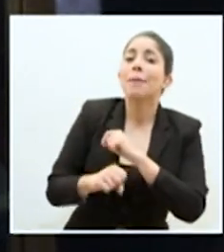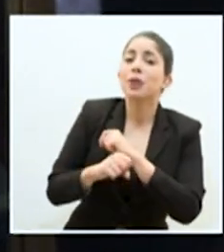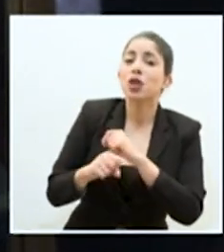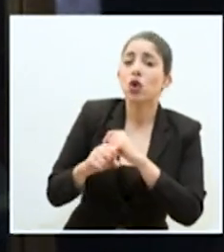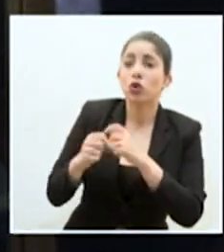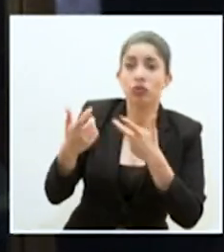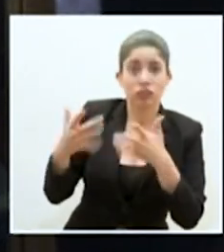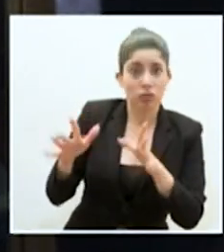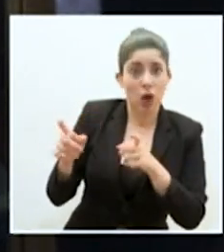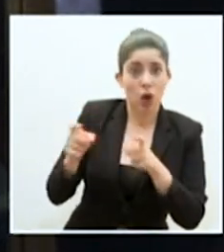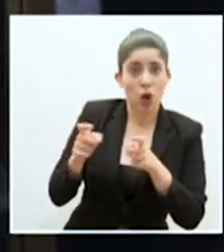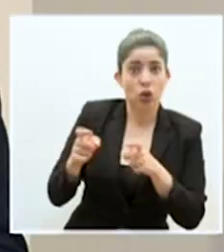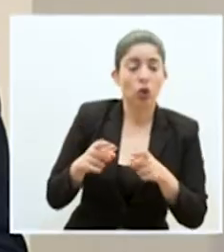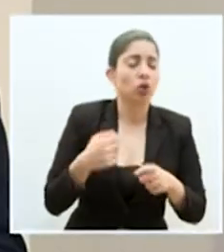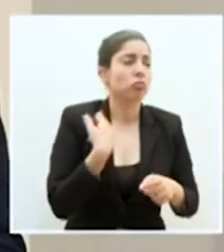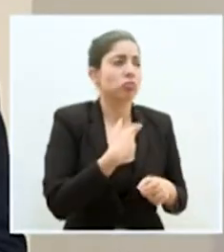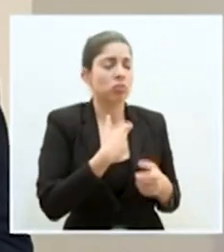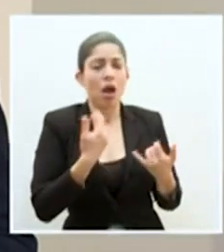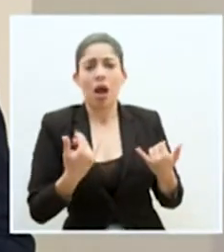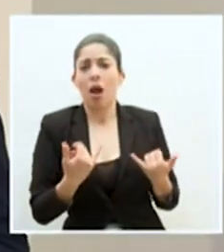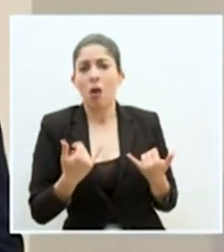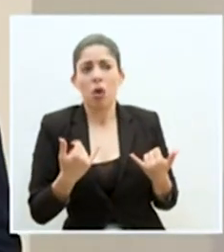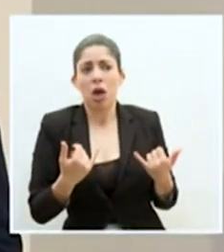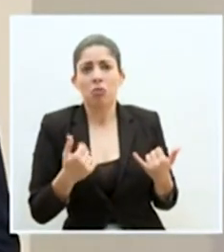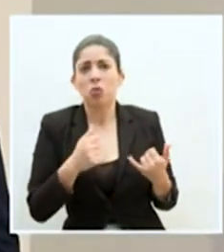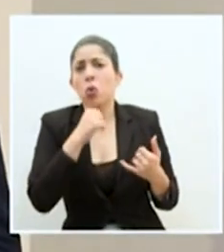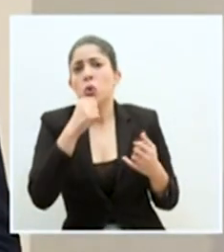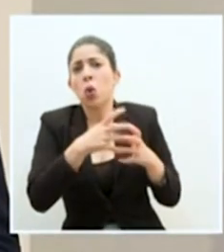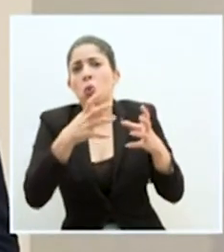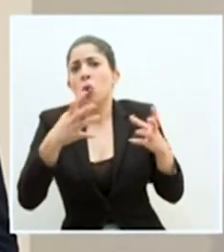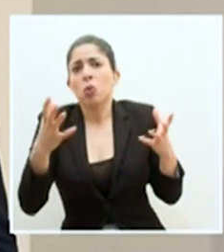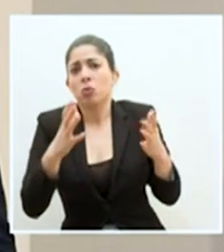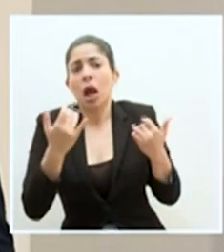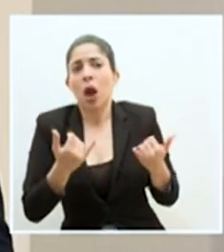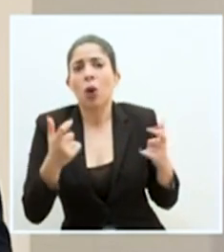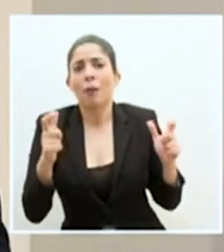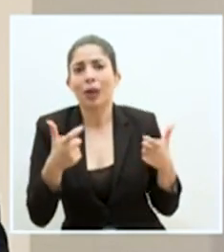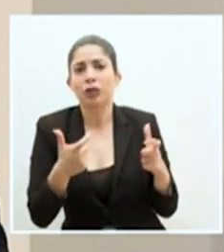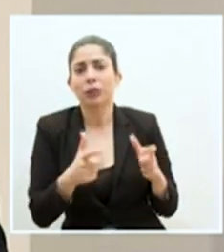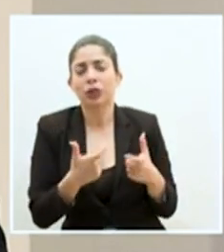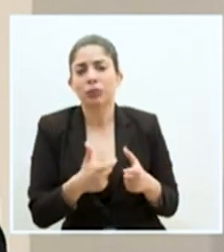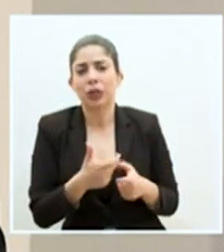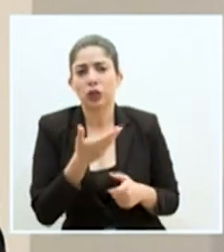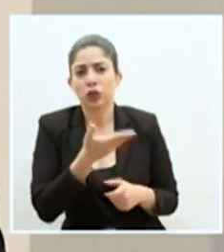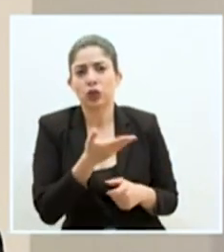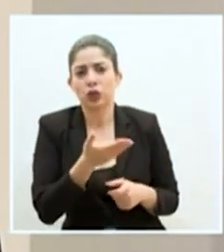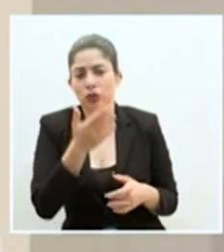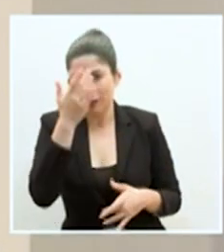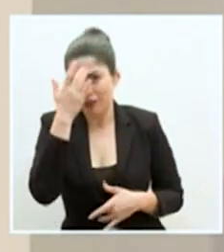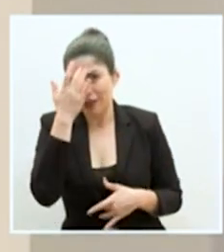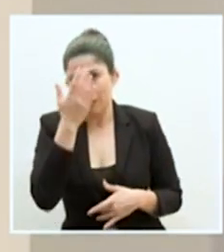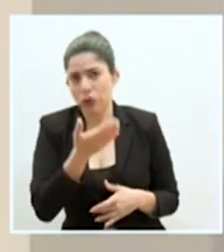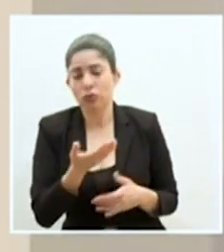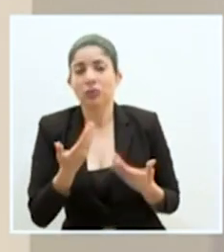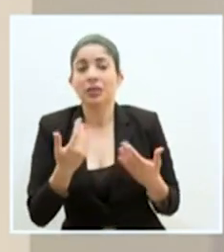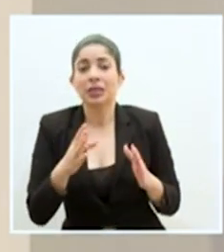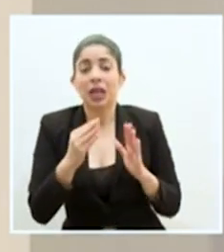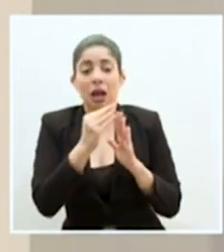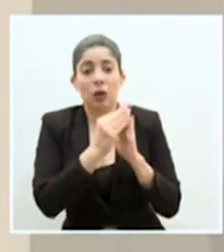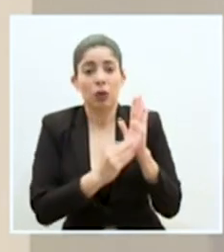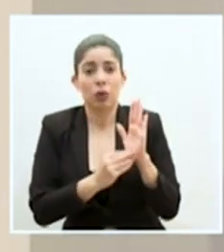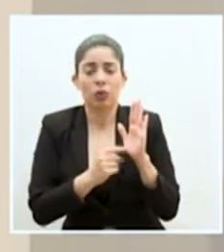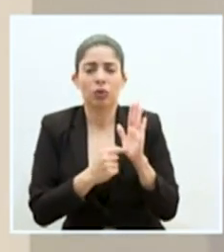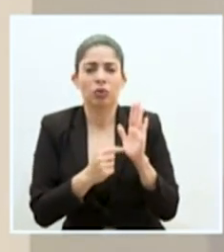controlado? En ese momento no hemos tenido en realidad mayores casos, o ha venido mucho menos esa cantidad de casos. Ya el registro